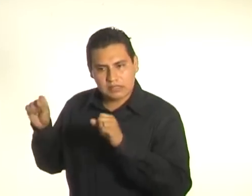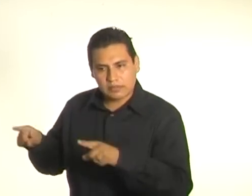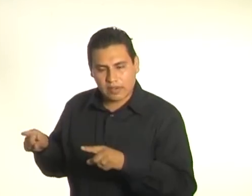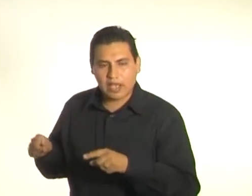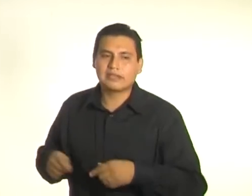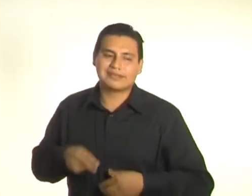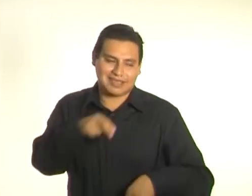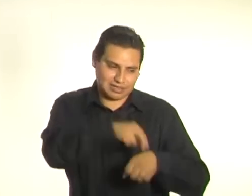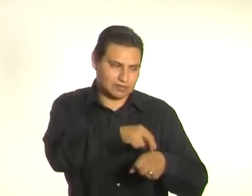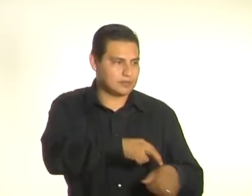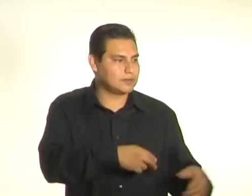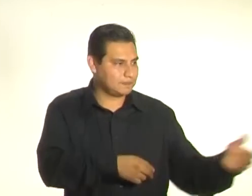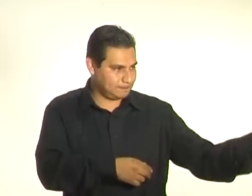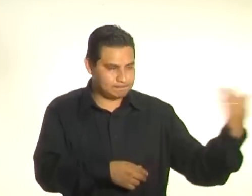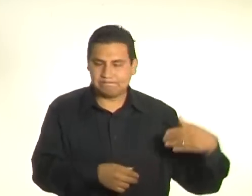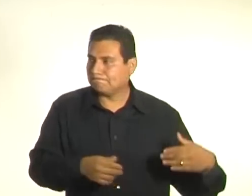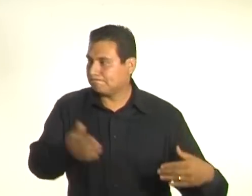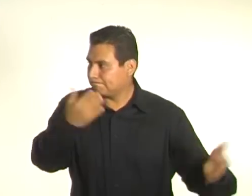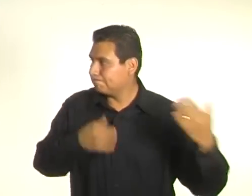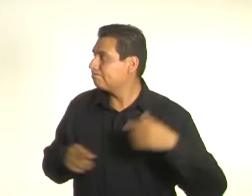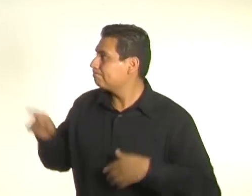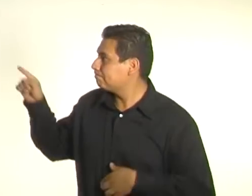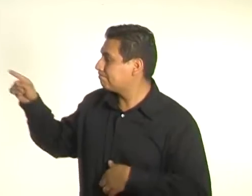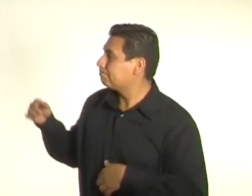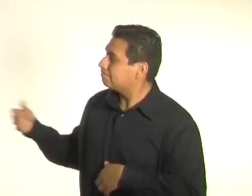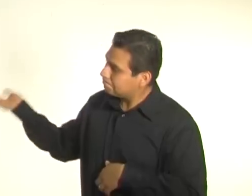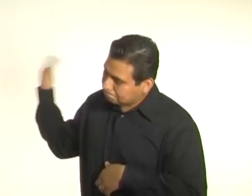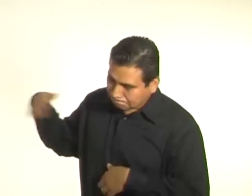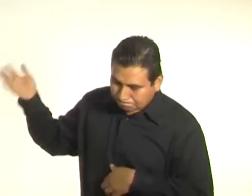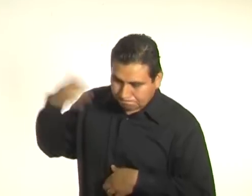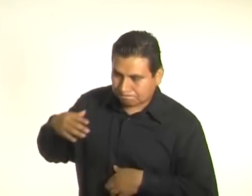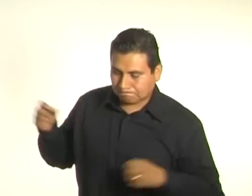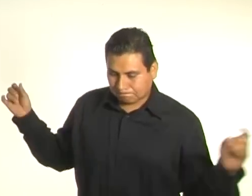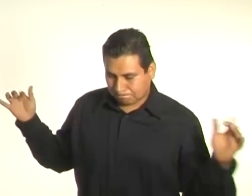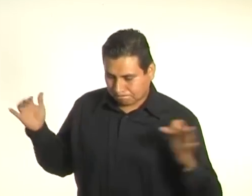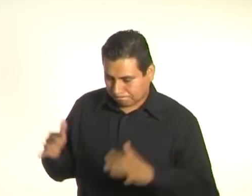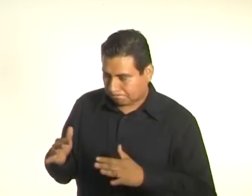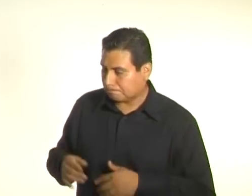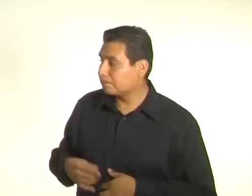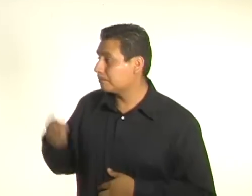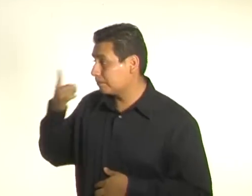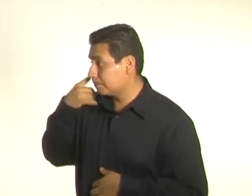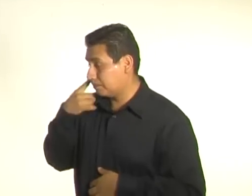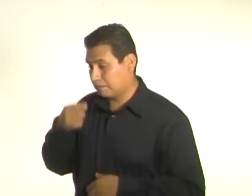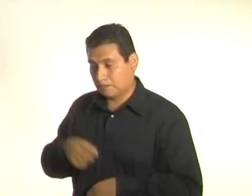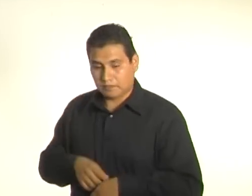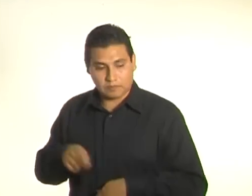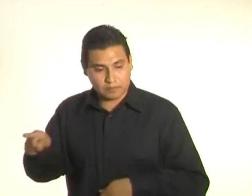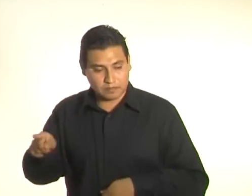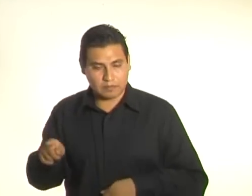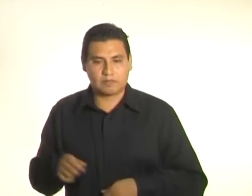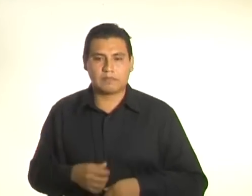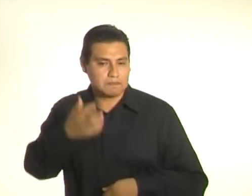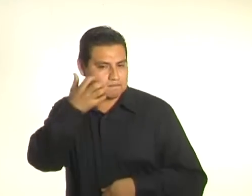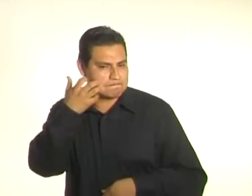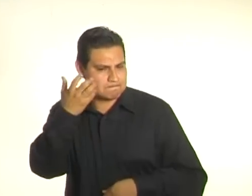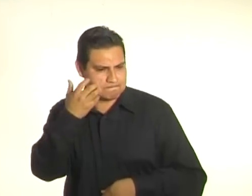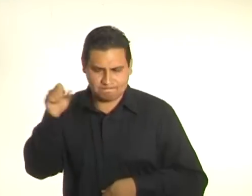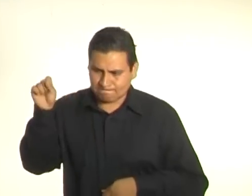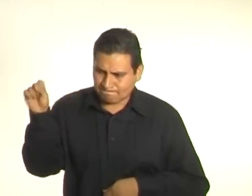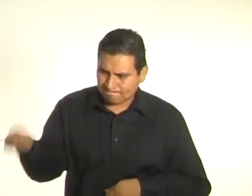al saber lo pillo que era su gato. Tendrán que haber visto las caras que pusieron